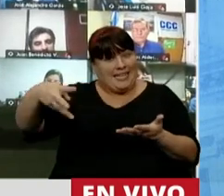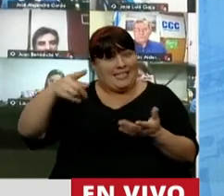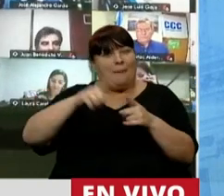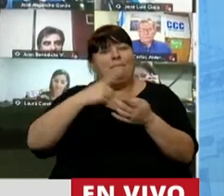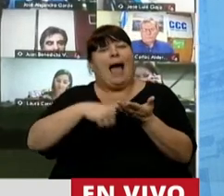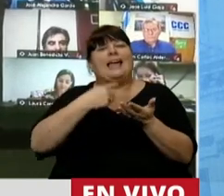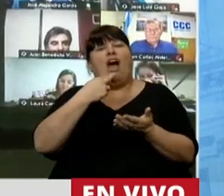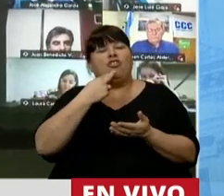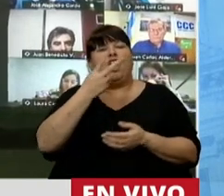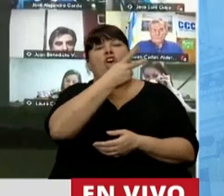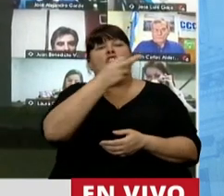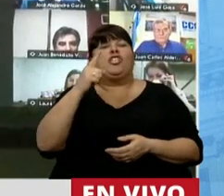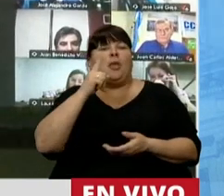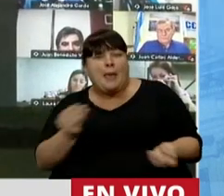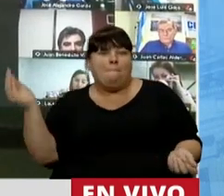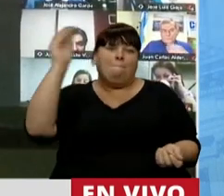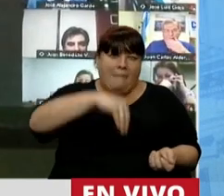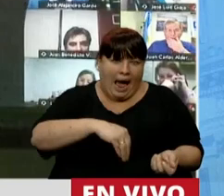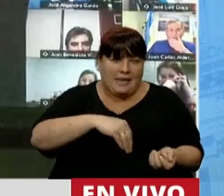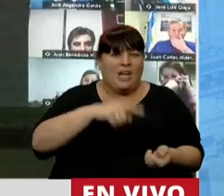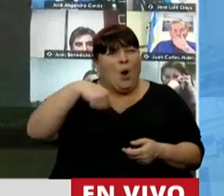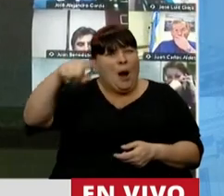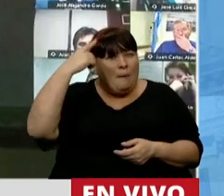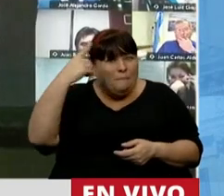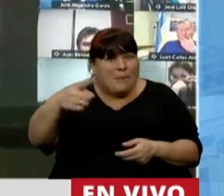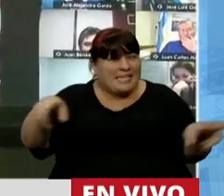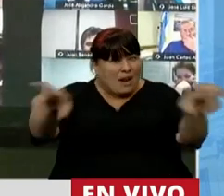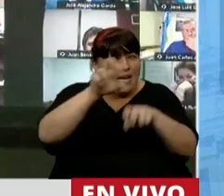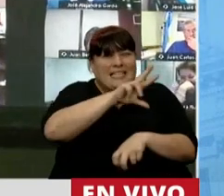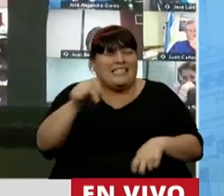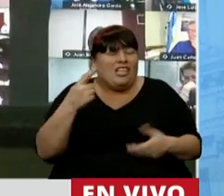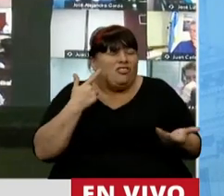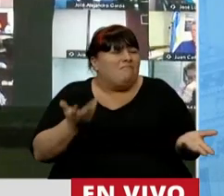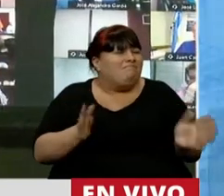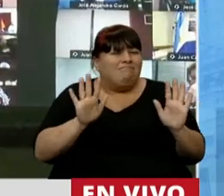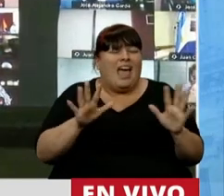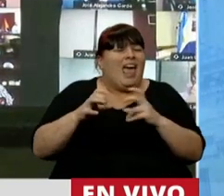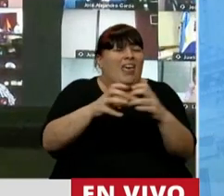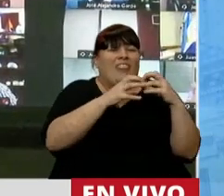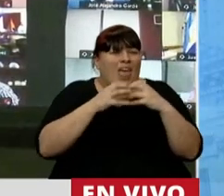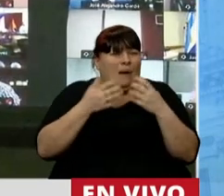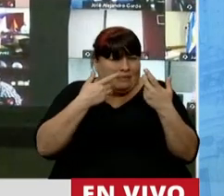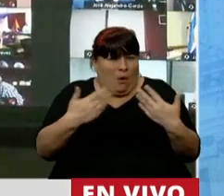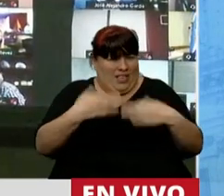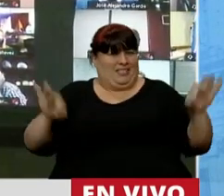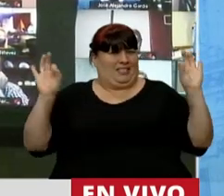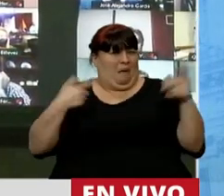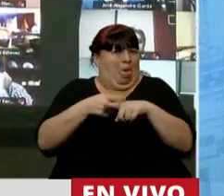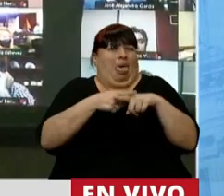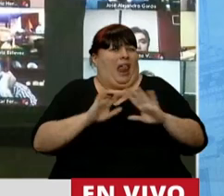11, 200.000 más. Y ustedes piensan recaudar 300.000. Miren la discusión que no hubiéramos evitado.